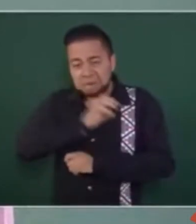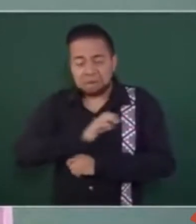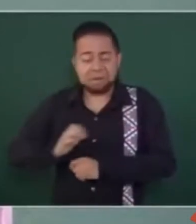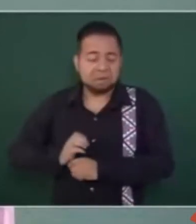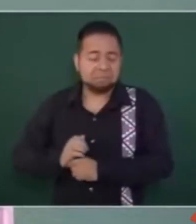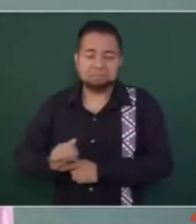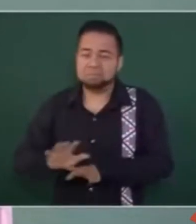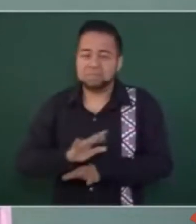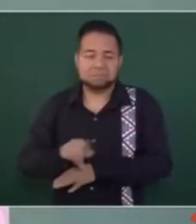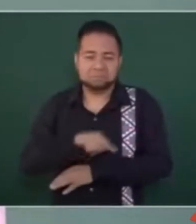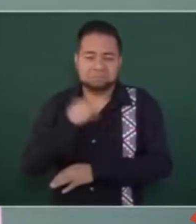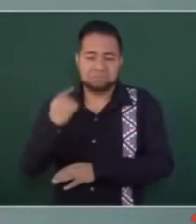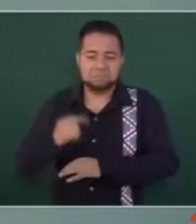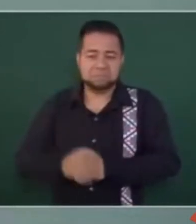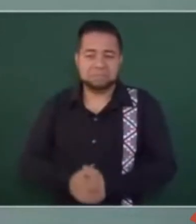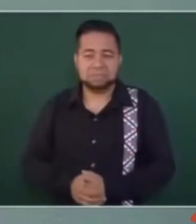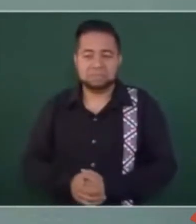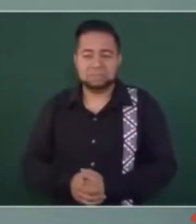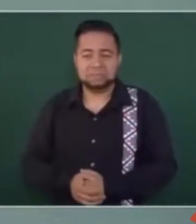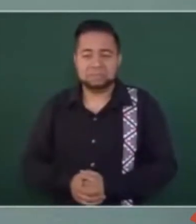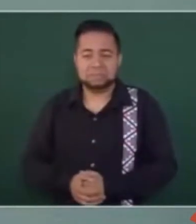este